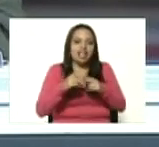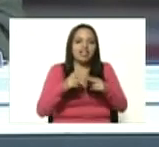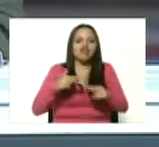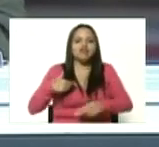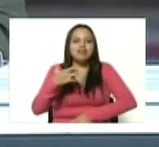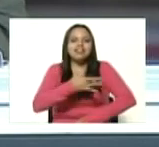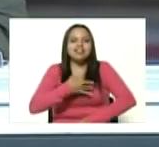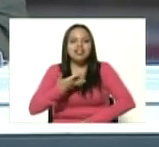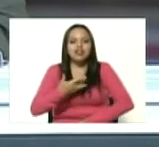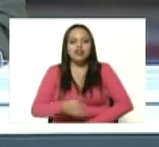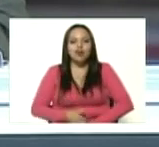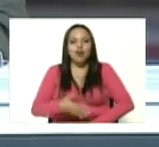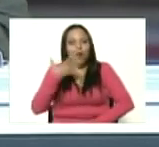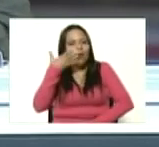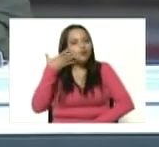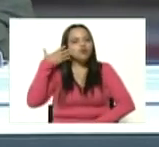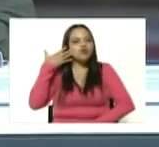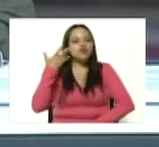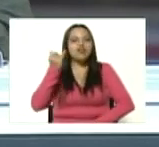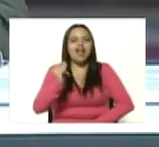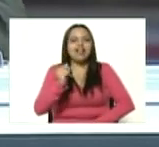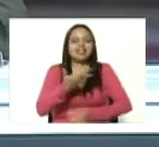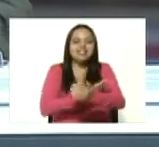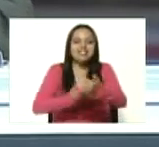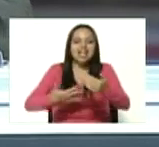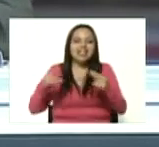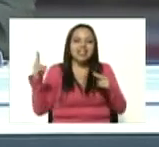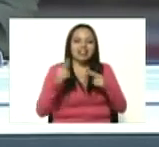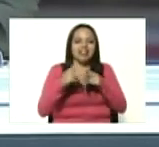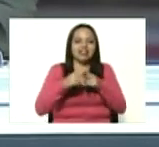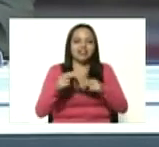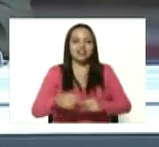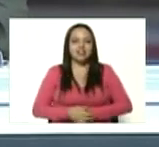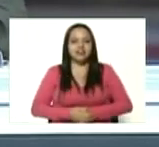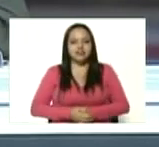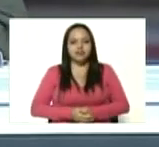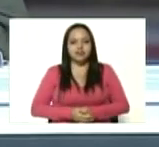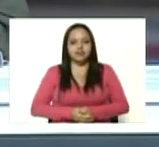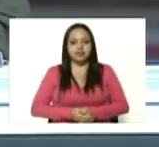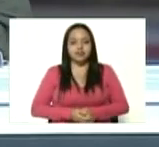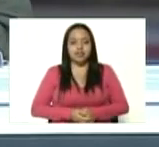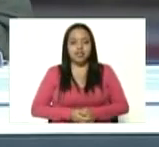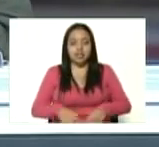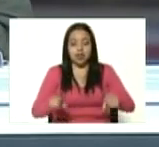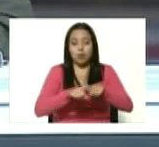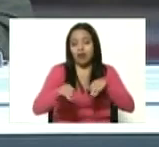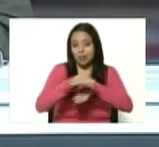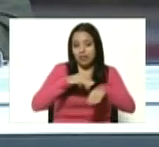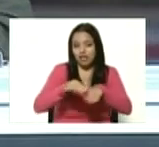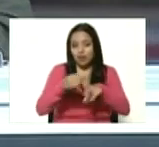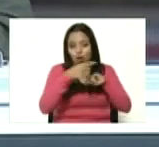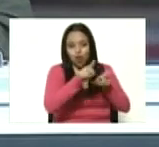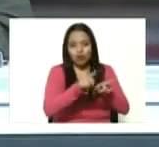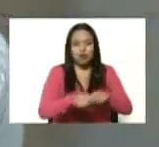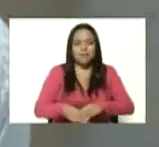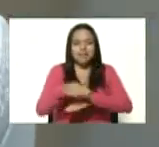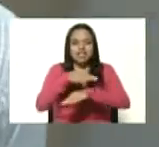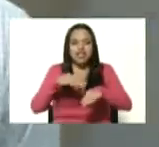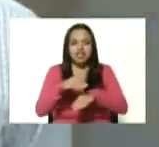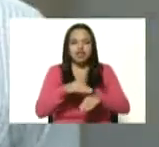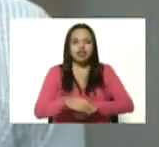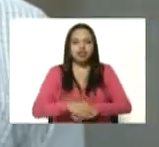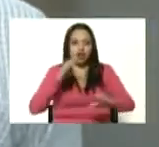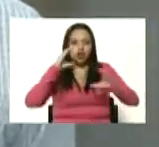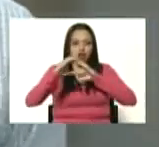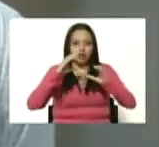orgulloso de ser de sangre tachirense como Alfred Nazaret nuestro ministro ministro de comunicación de